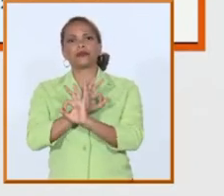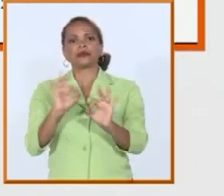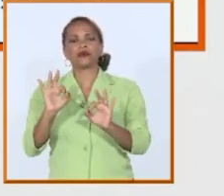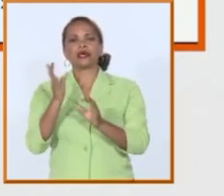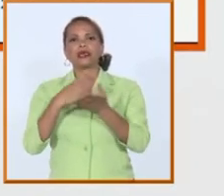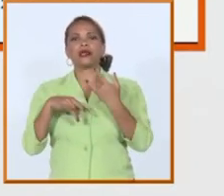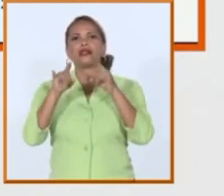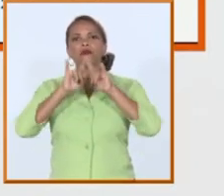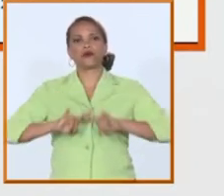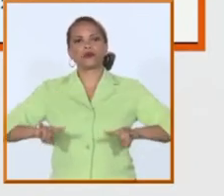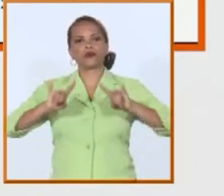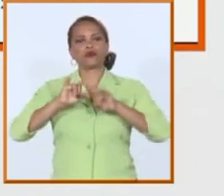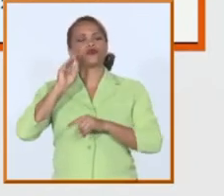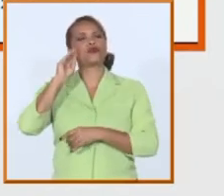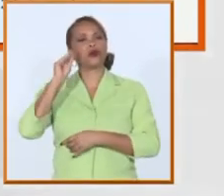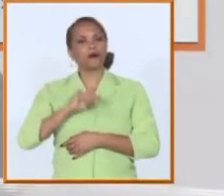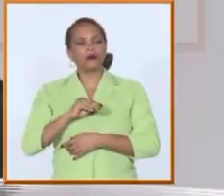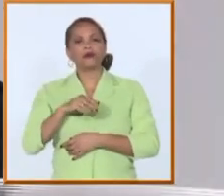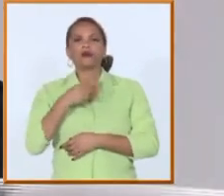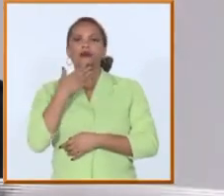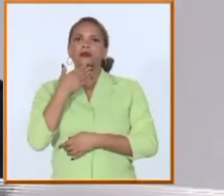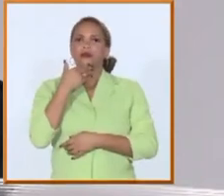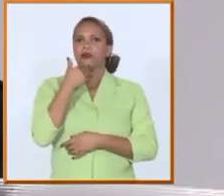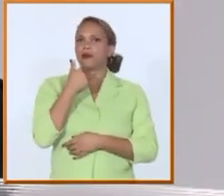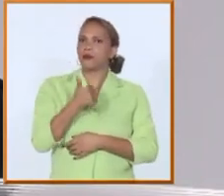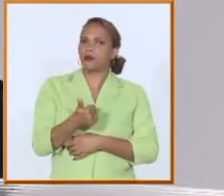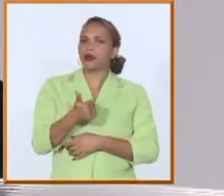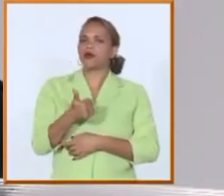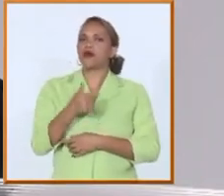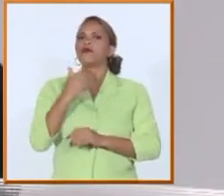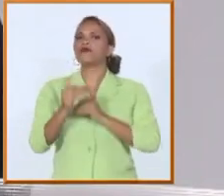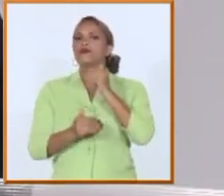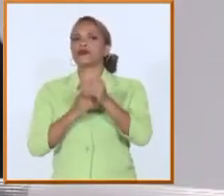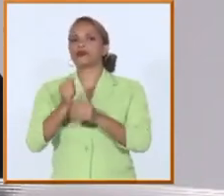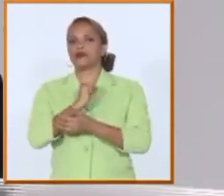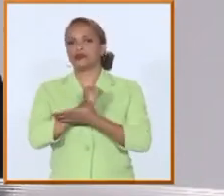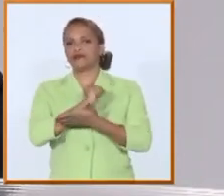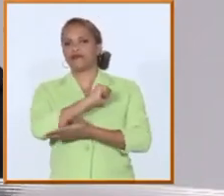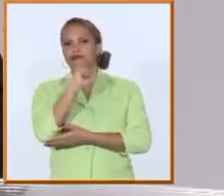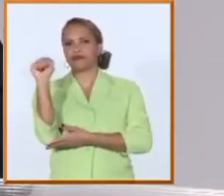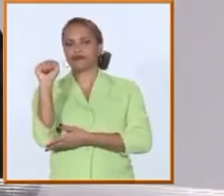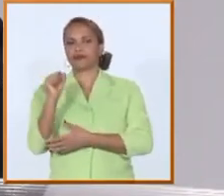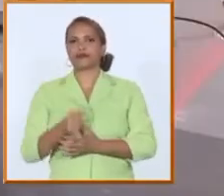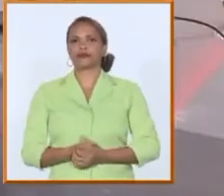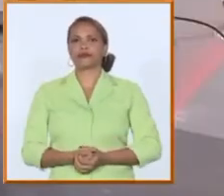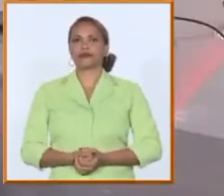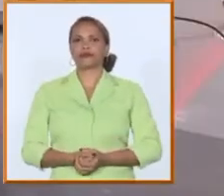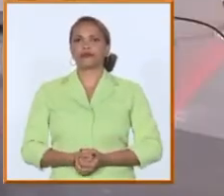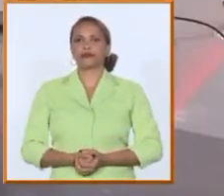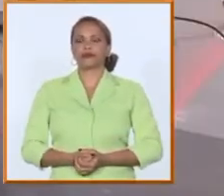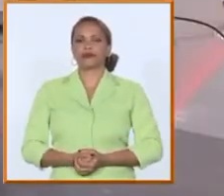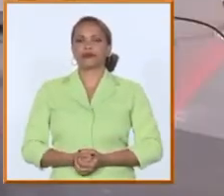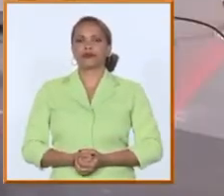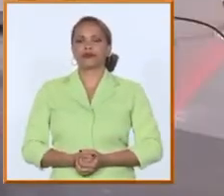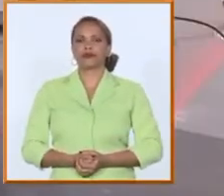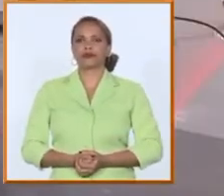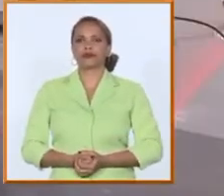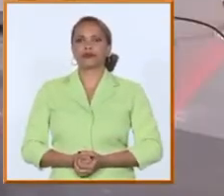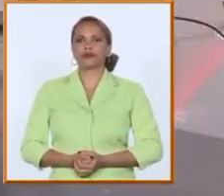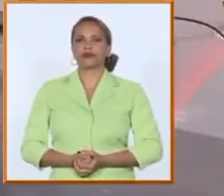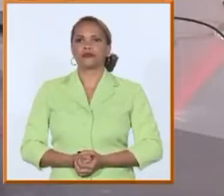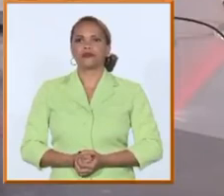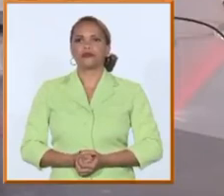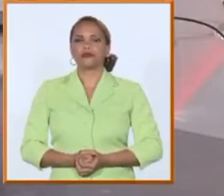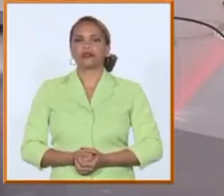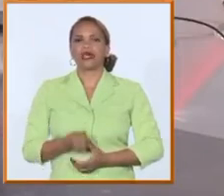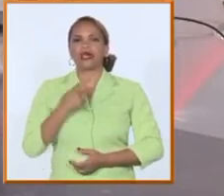estamos seguros que va a ser nuevamente un proceso exitoso ¿Cómo va a ser el reto entonces de hacerlo en tan poco tiempo? ¿En mayo